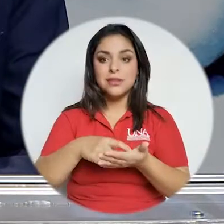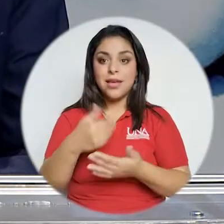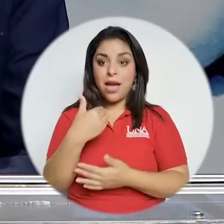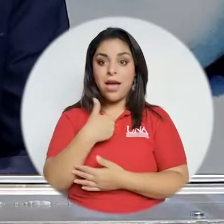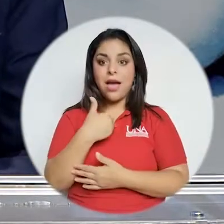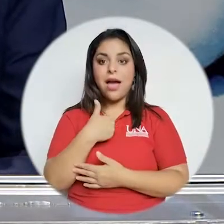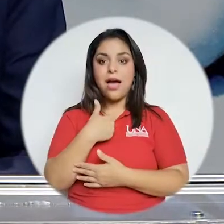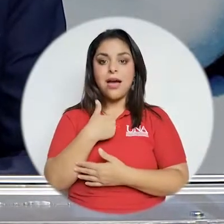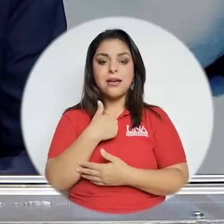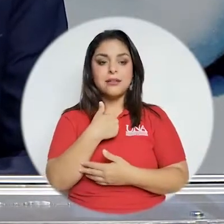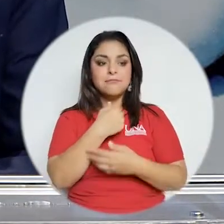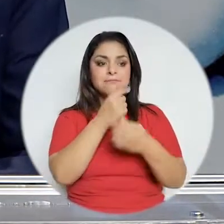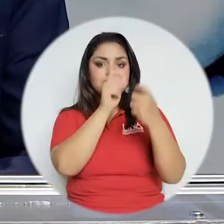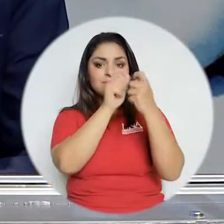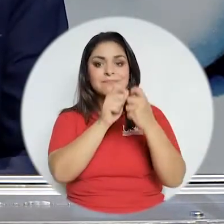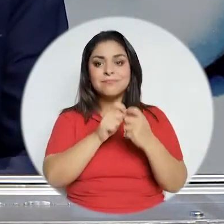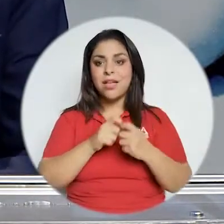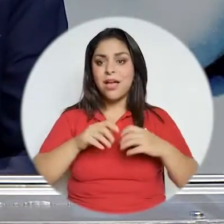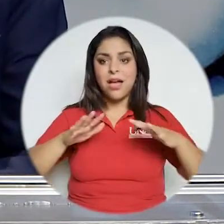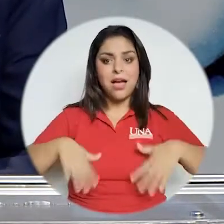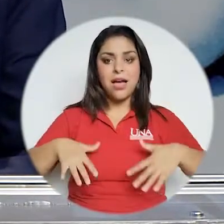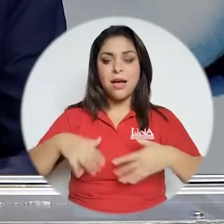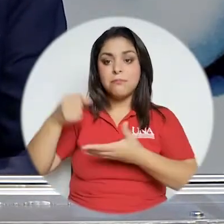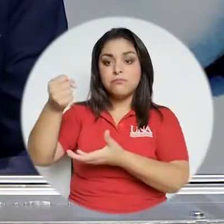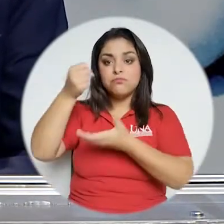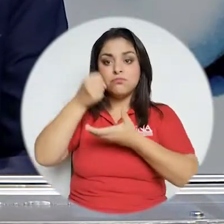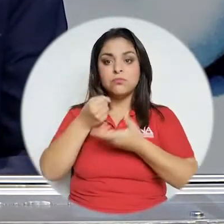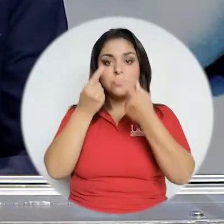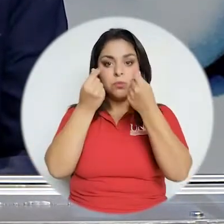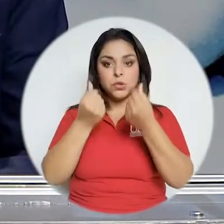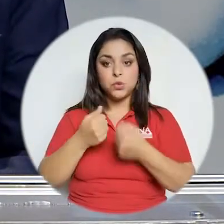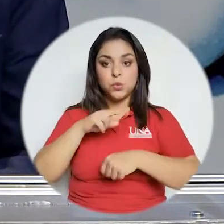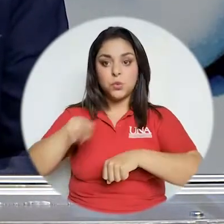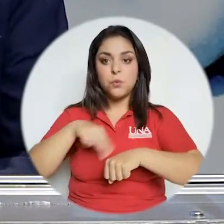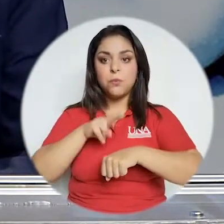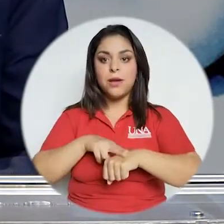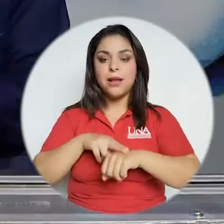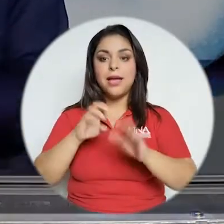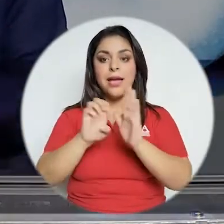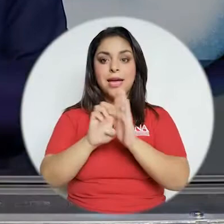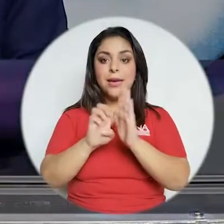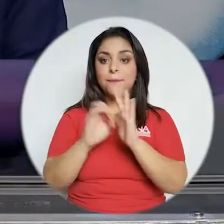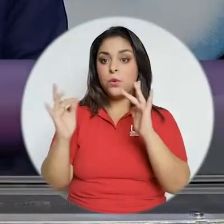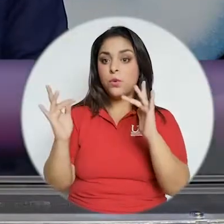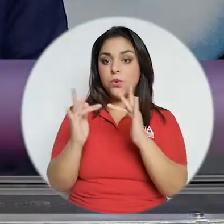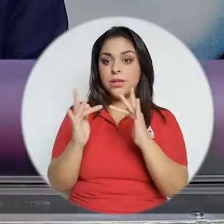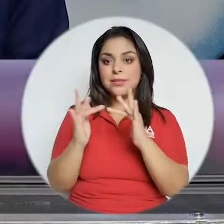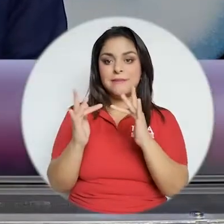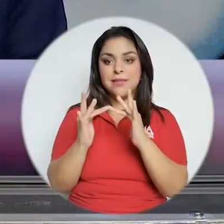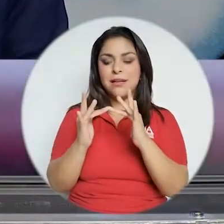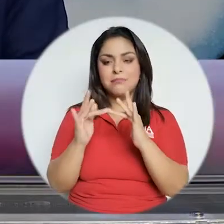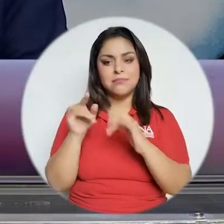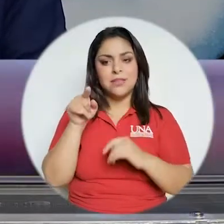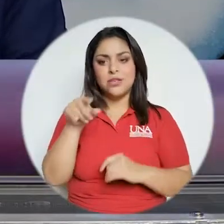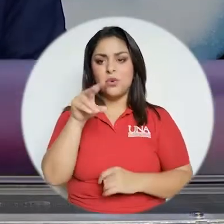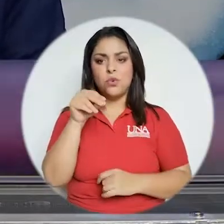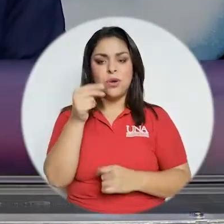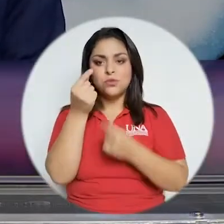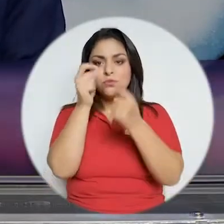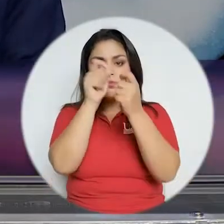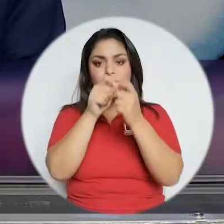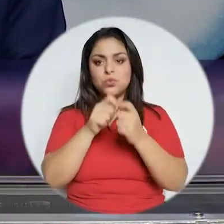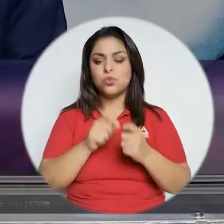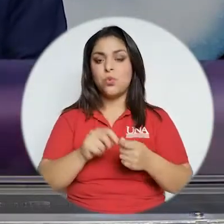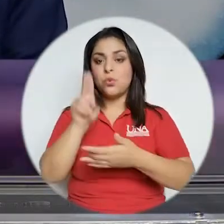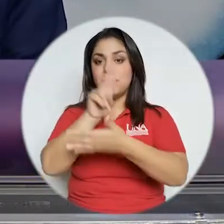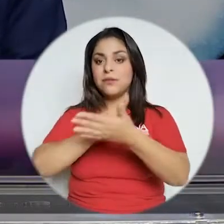hay rubros que no están en el presupuesto ordinario por ejemplo conectividad no es un rubro que